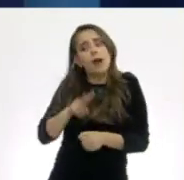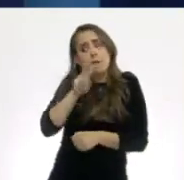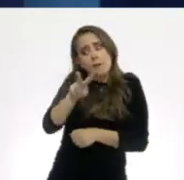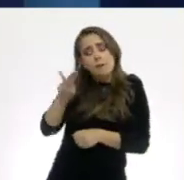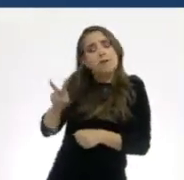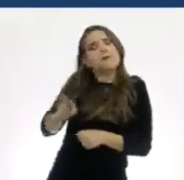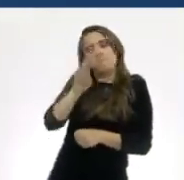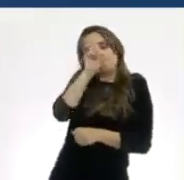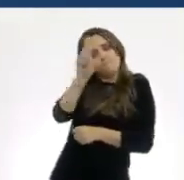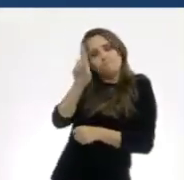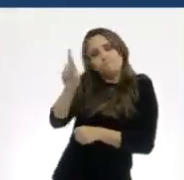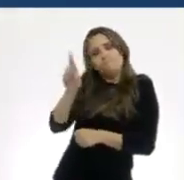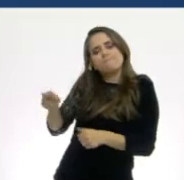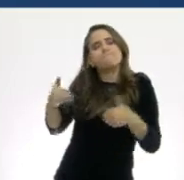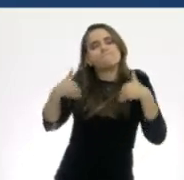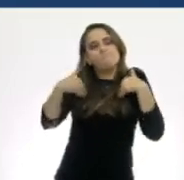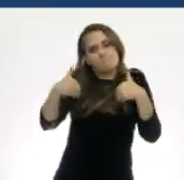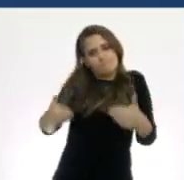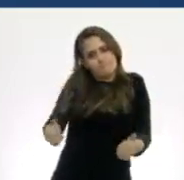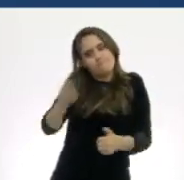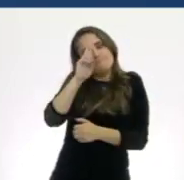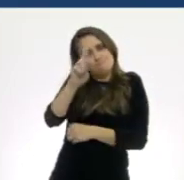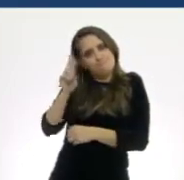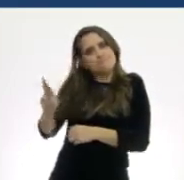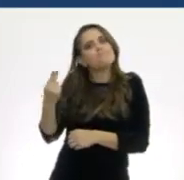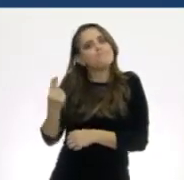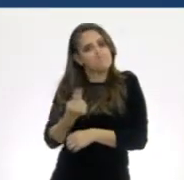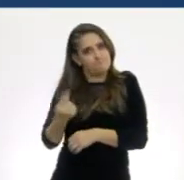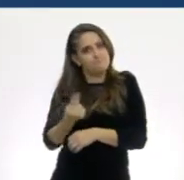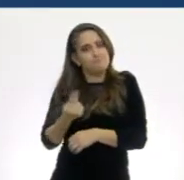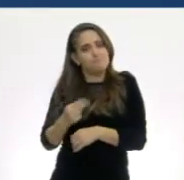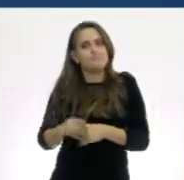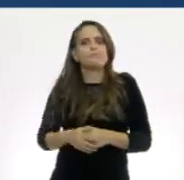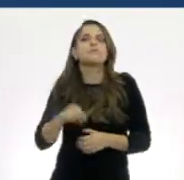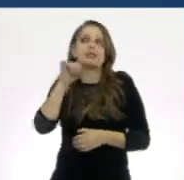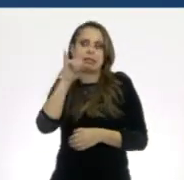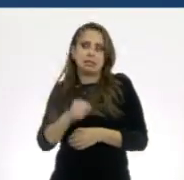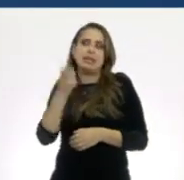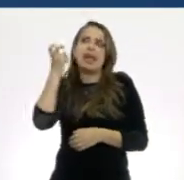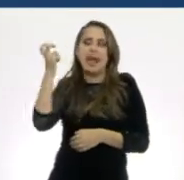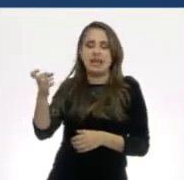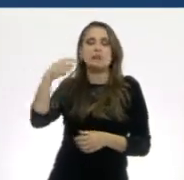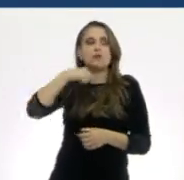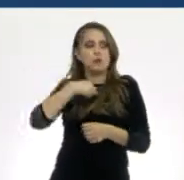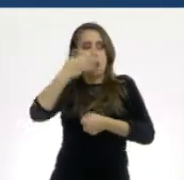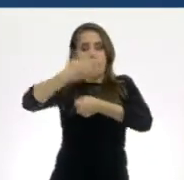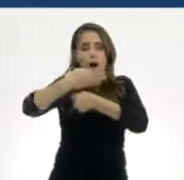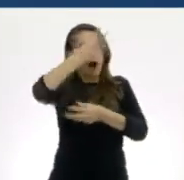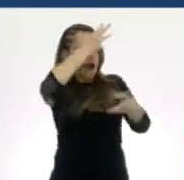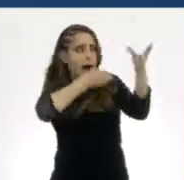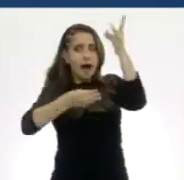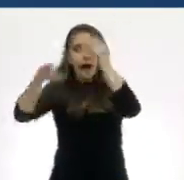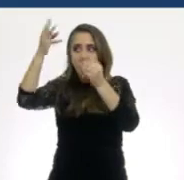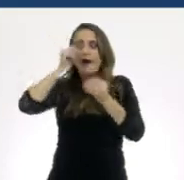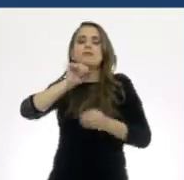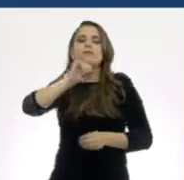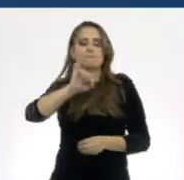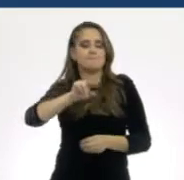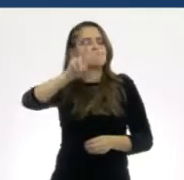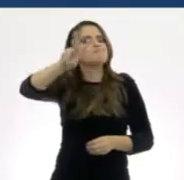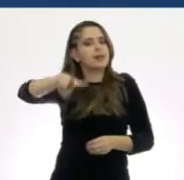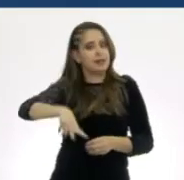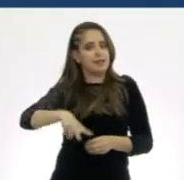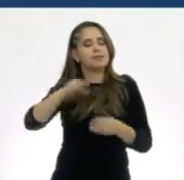comprensión. ¡Claro que sí! Y tendré en cuenta estos aprendizajes para el resto de la